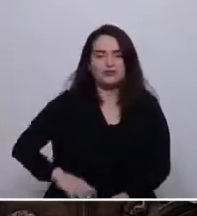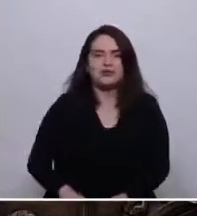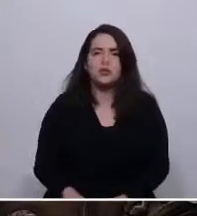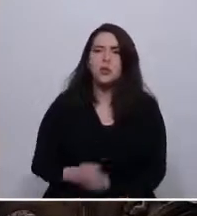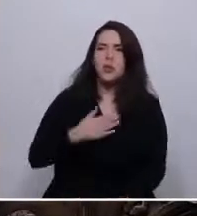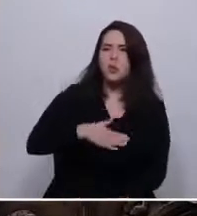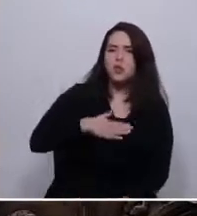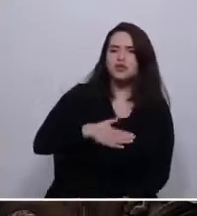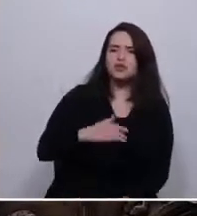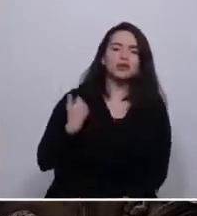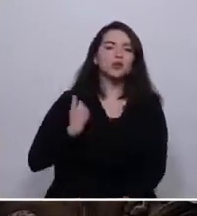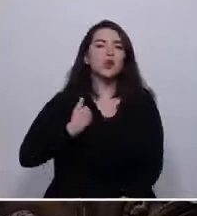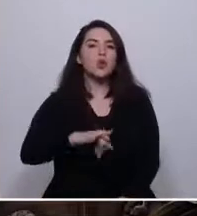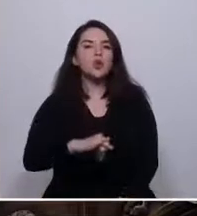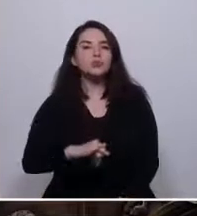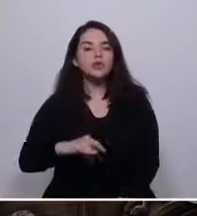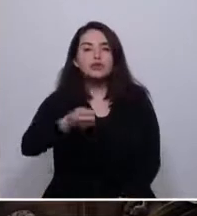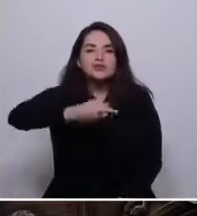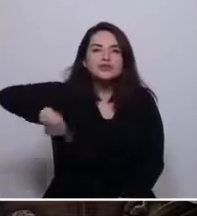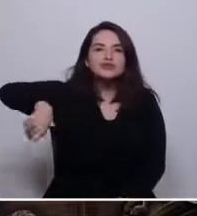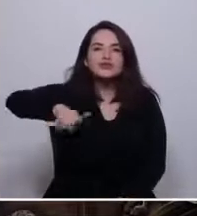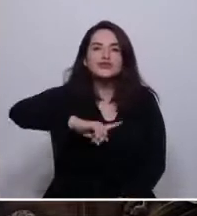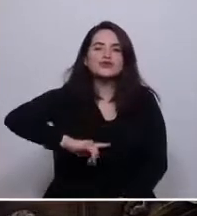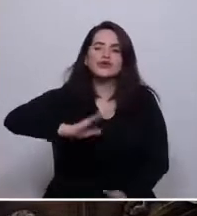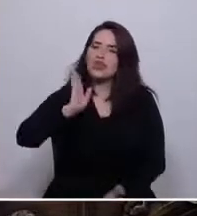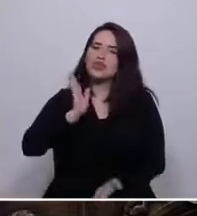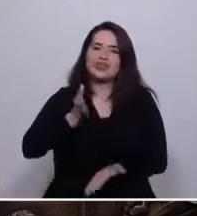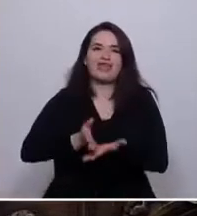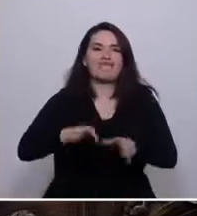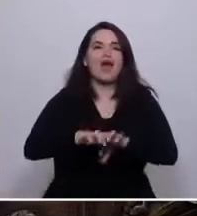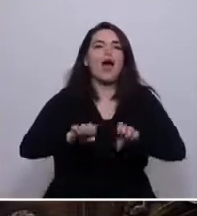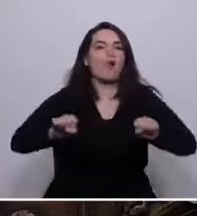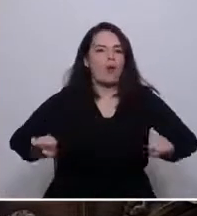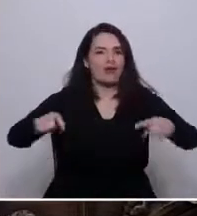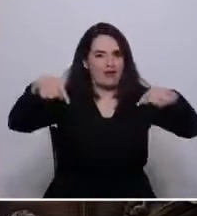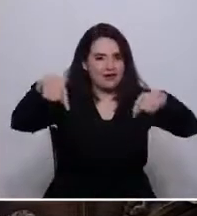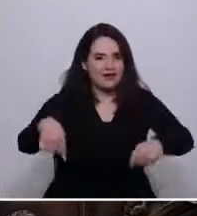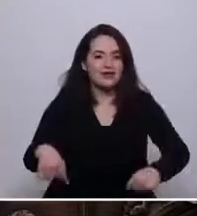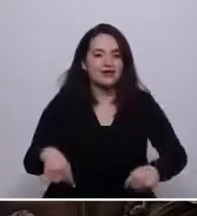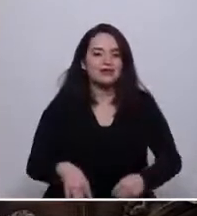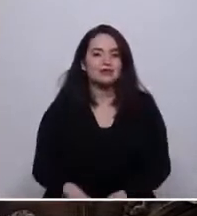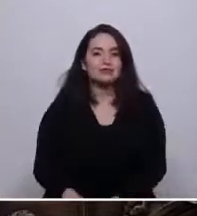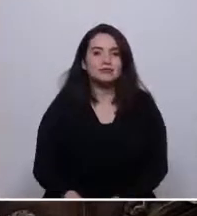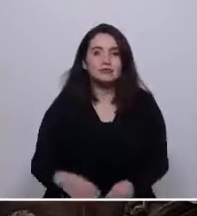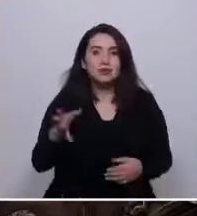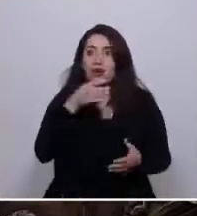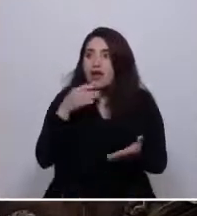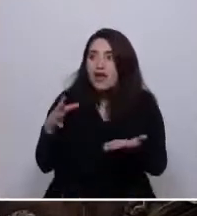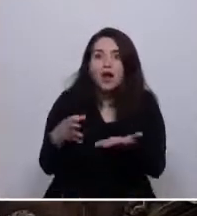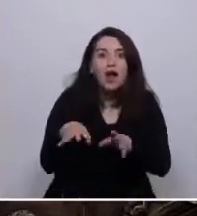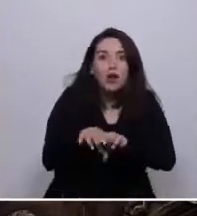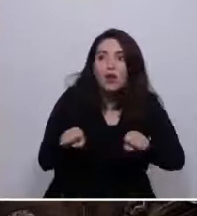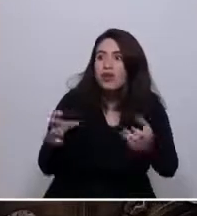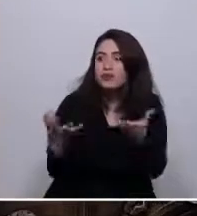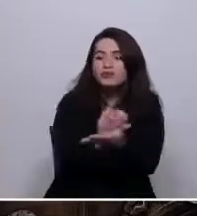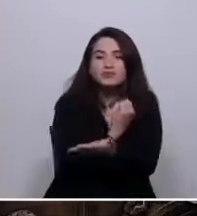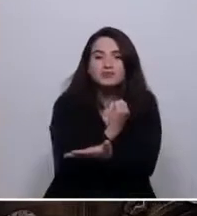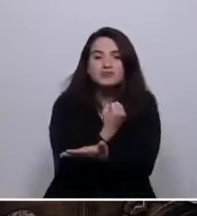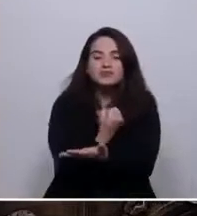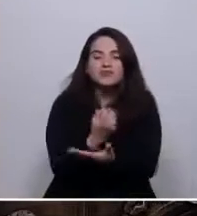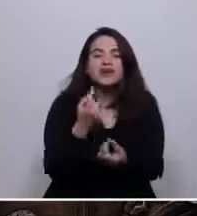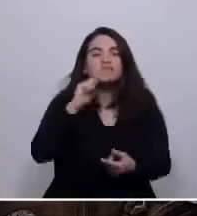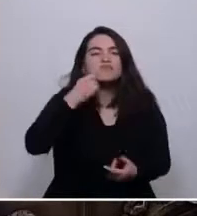o no, estamos forzados a los acuerdos y no conseguirlos equivaldría al